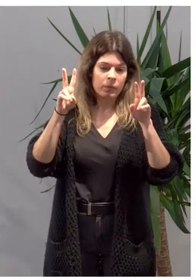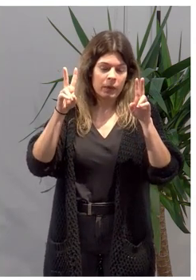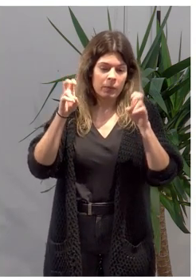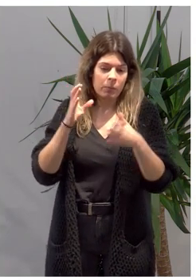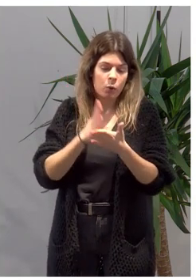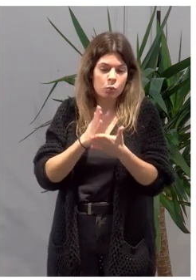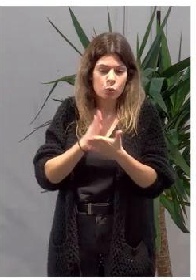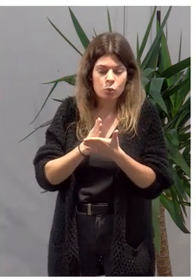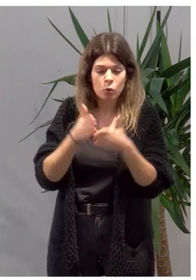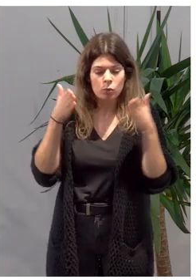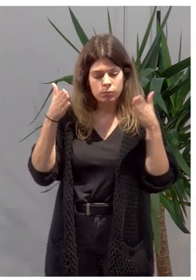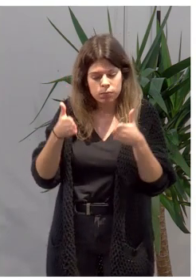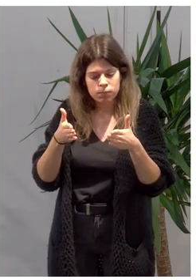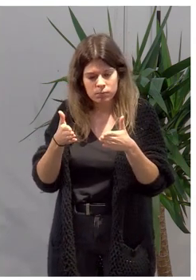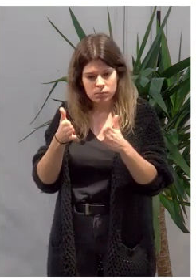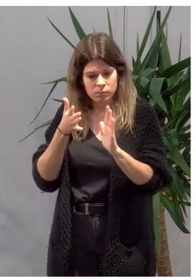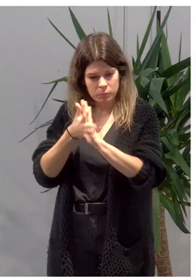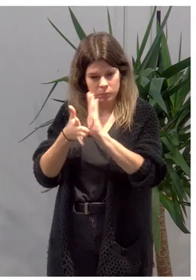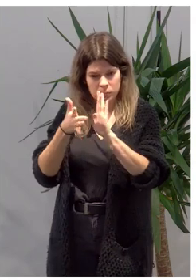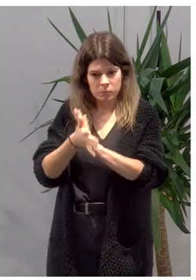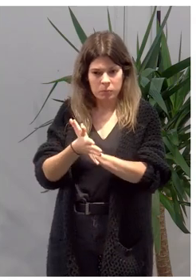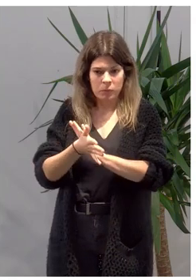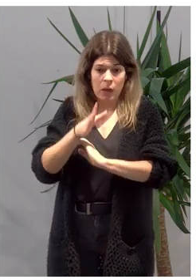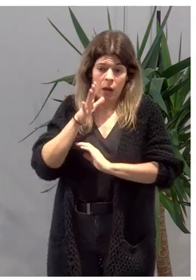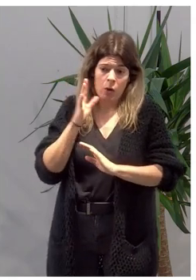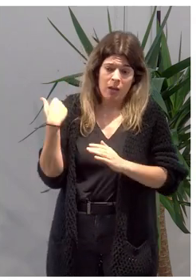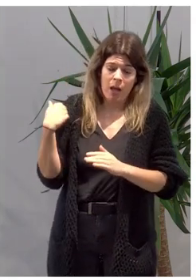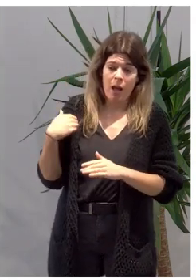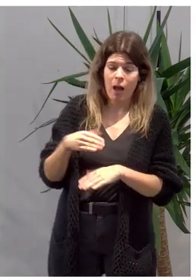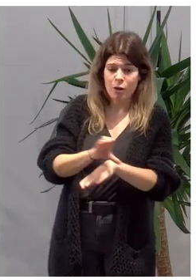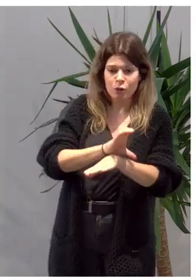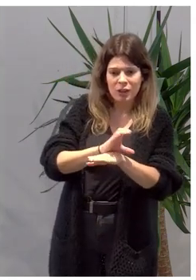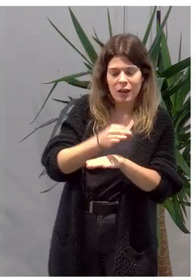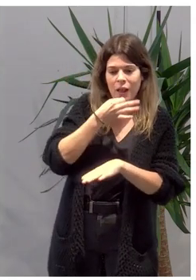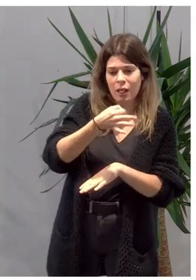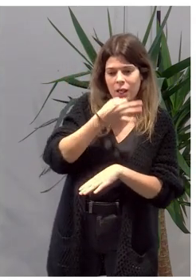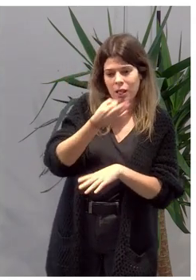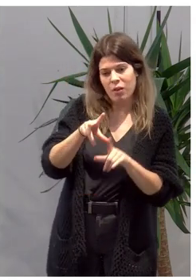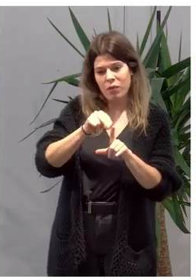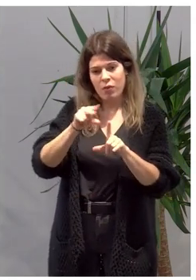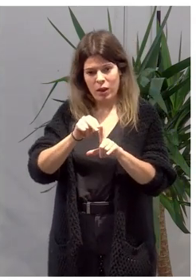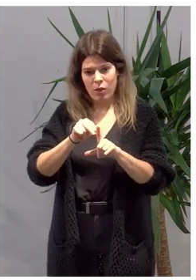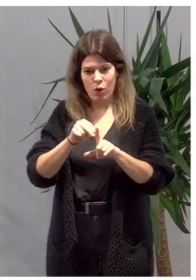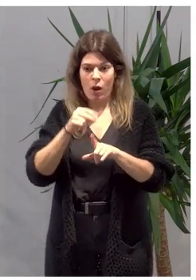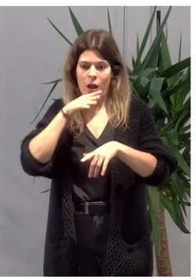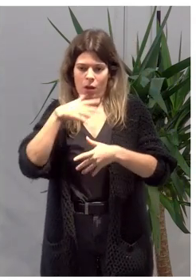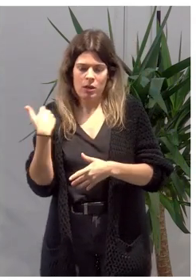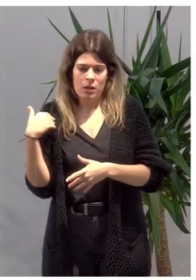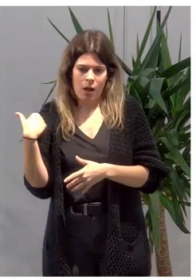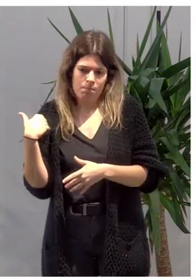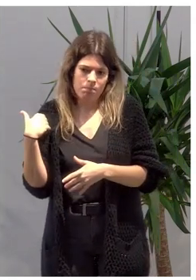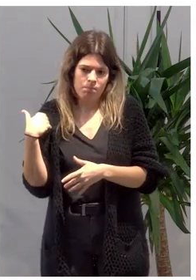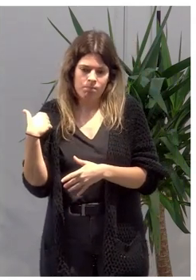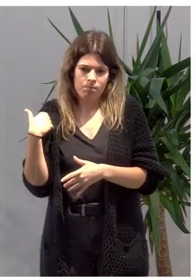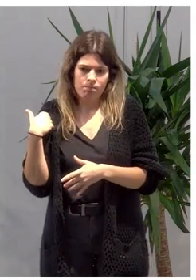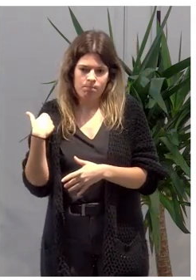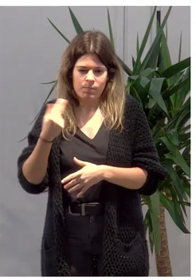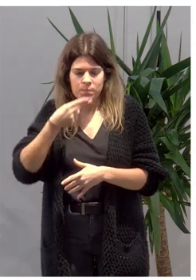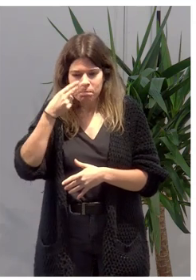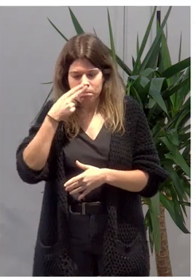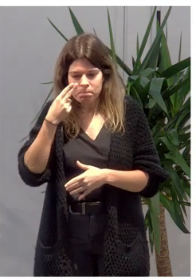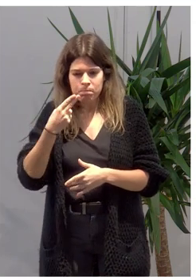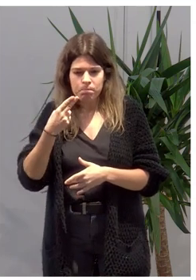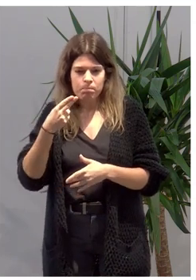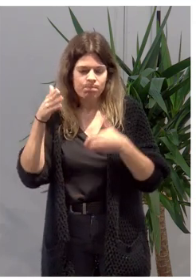curso, aunque yo creo que después de las palabras de la consejera y del vídeo que nos han presentado, posiblemente no nos interese más